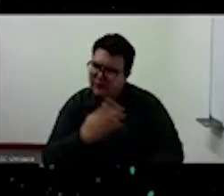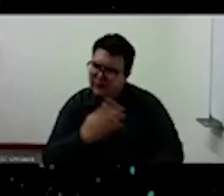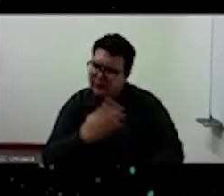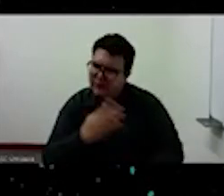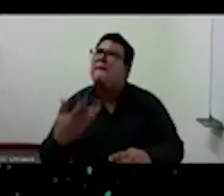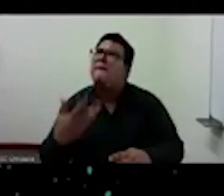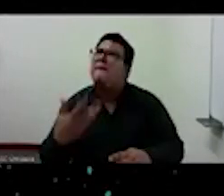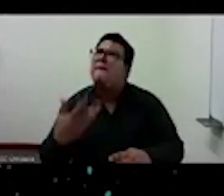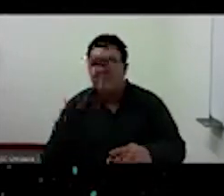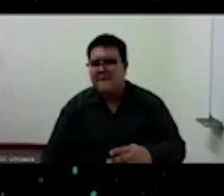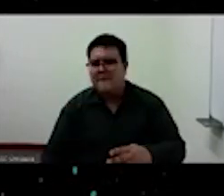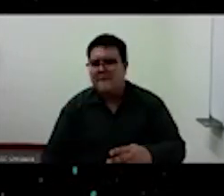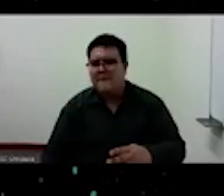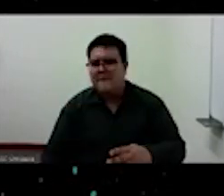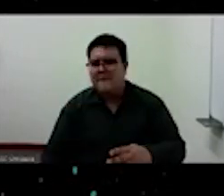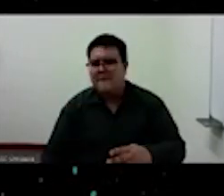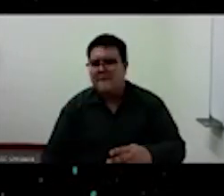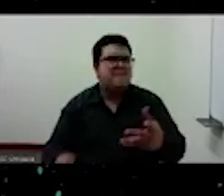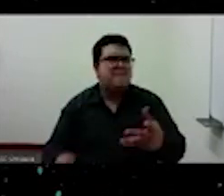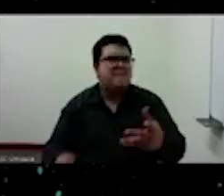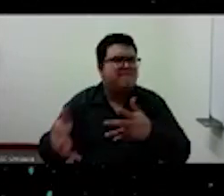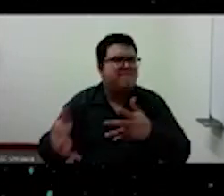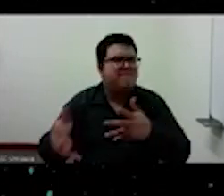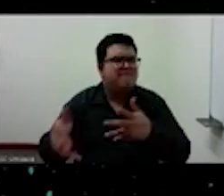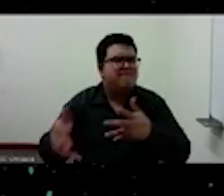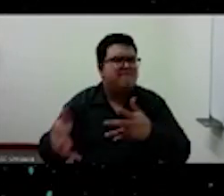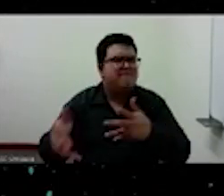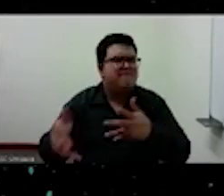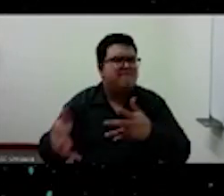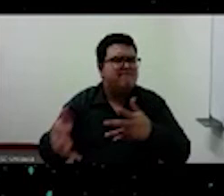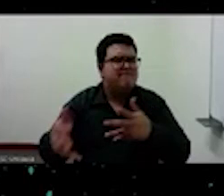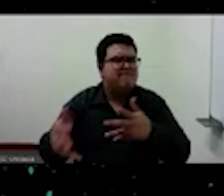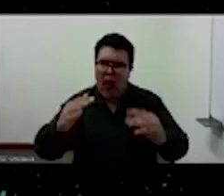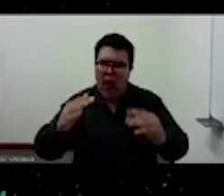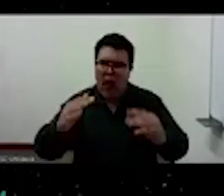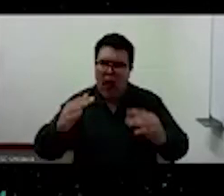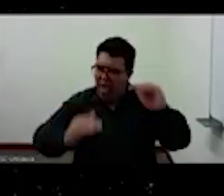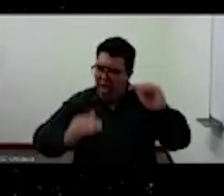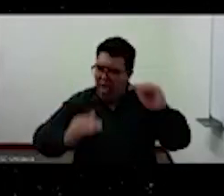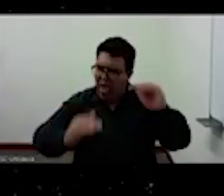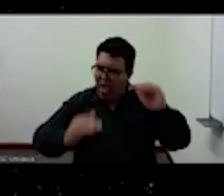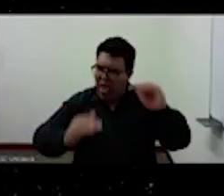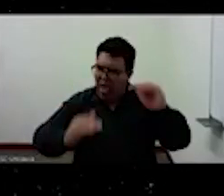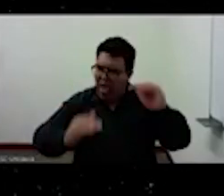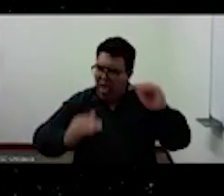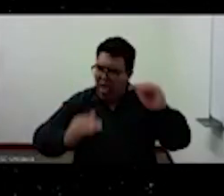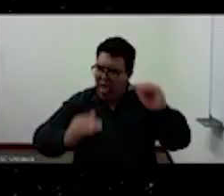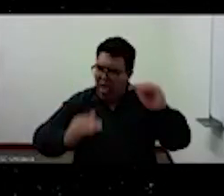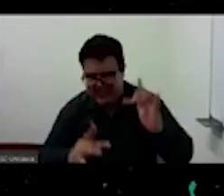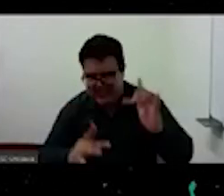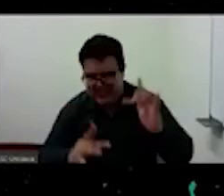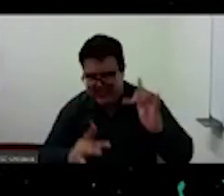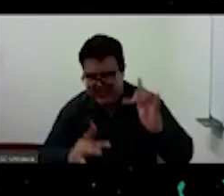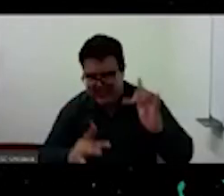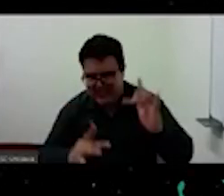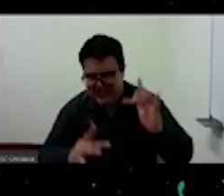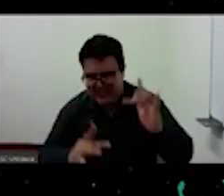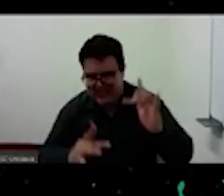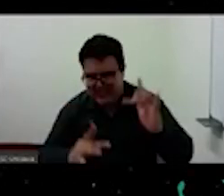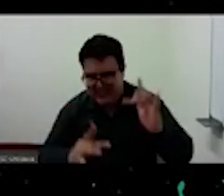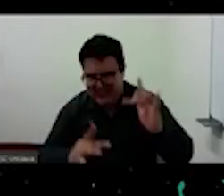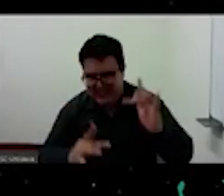medida de encontrar una medida diferente y me refiero para terminar